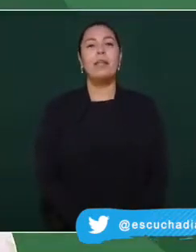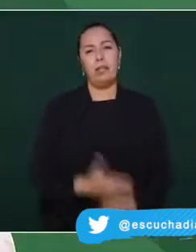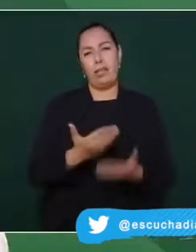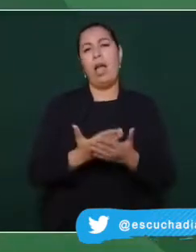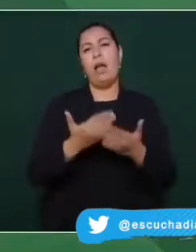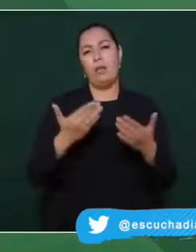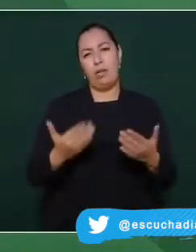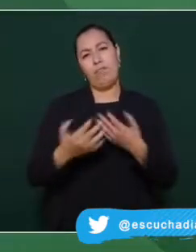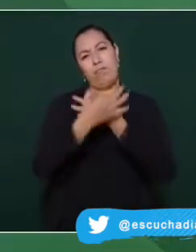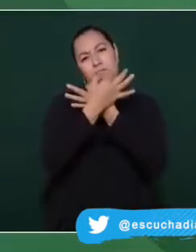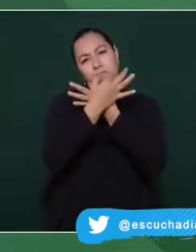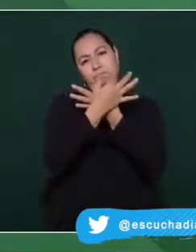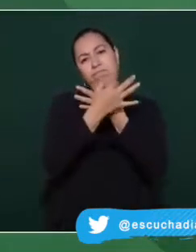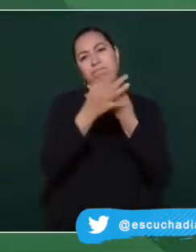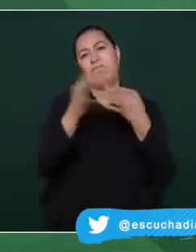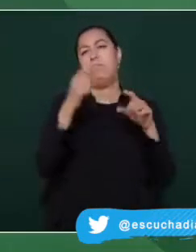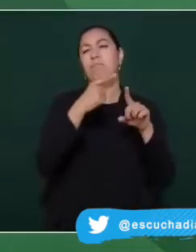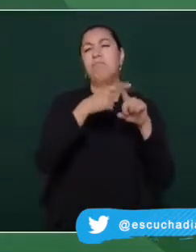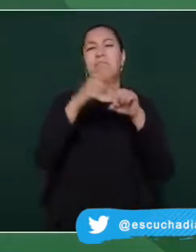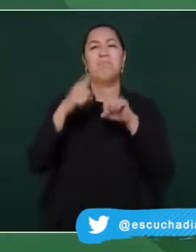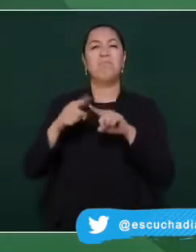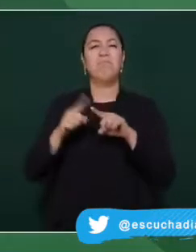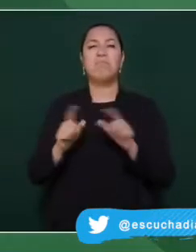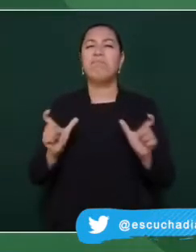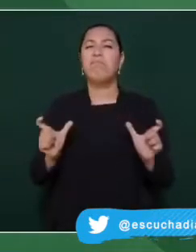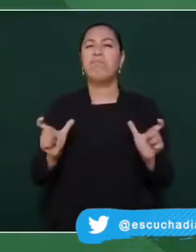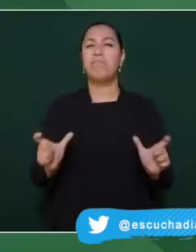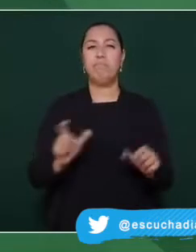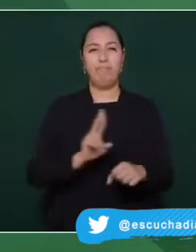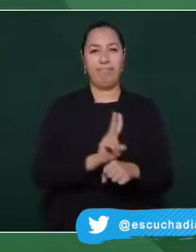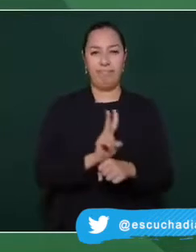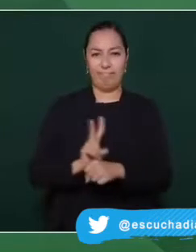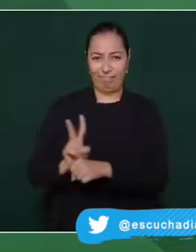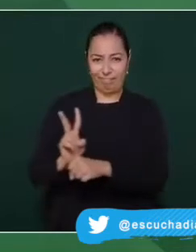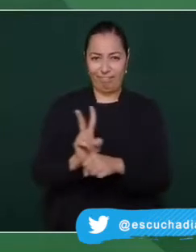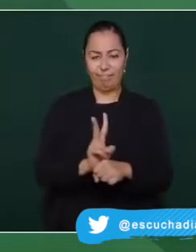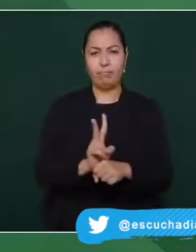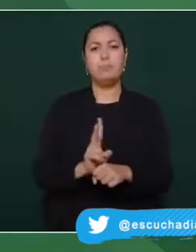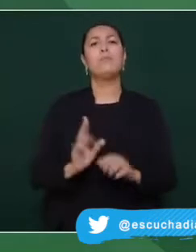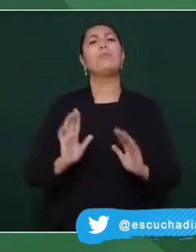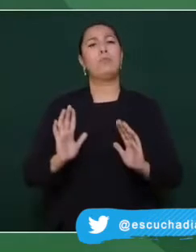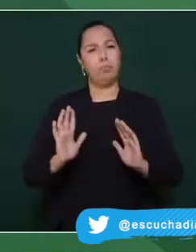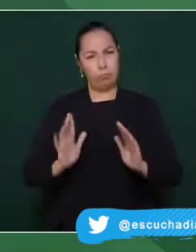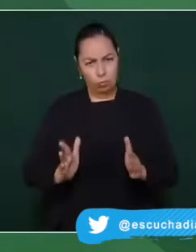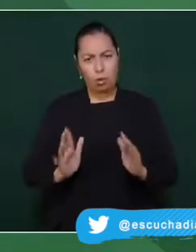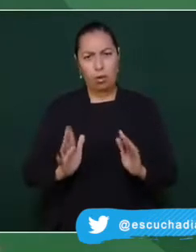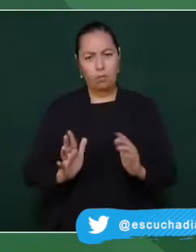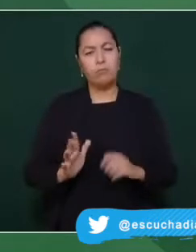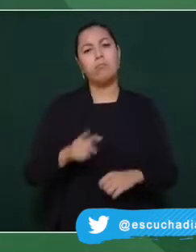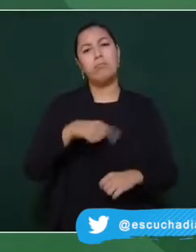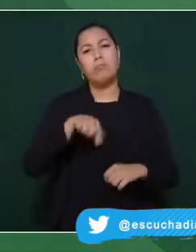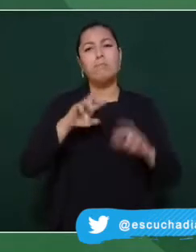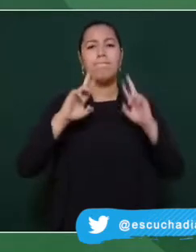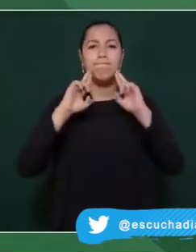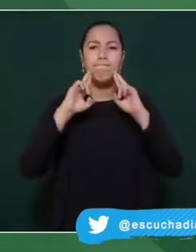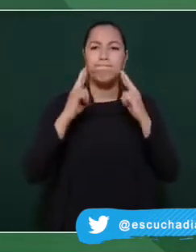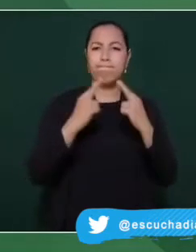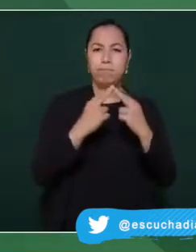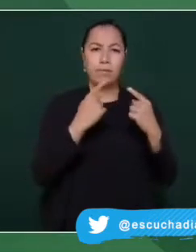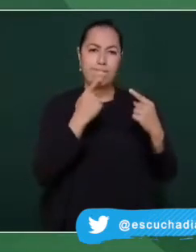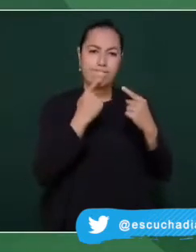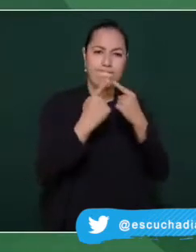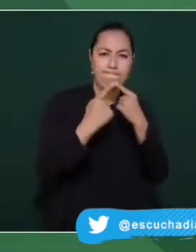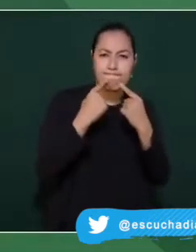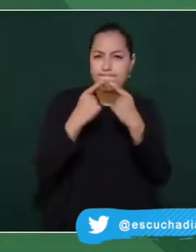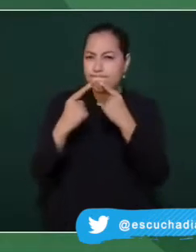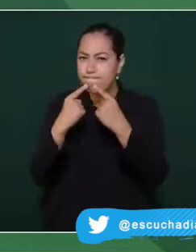lamentablemente confirmó que hay delitos que van a la alza en este estado de la república En especial los delitos de alto impacto en los municipios